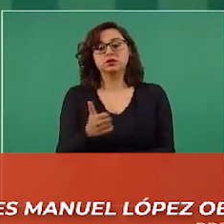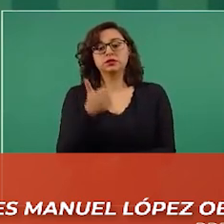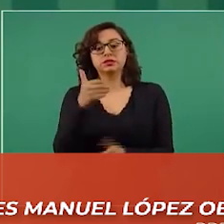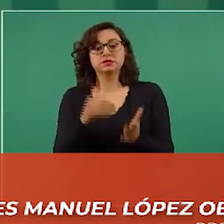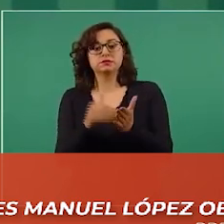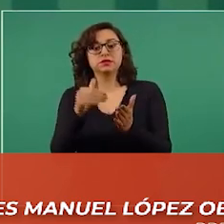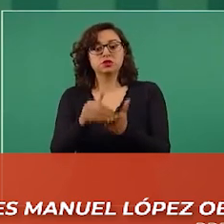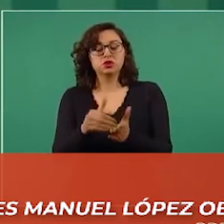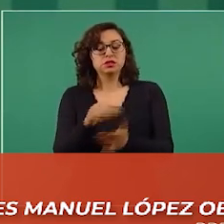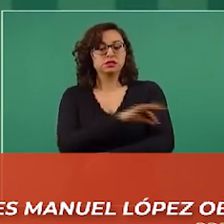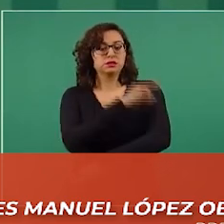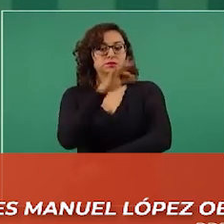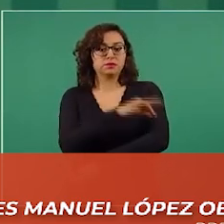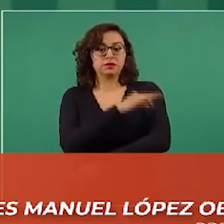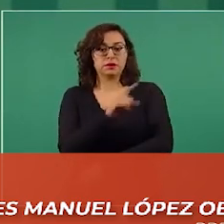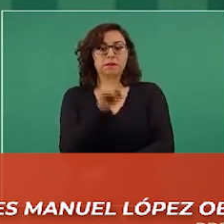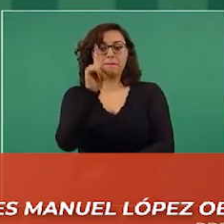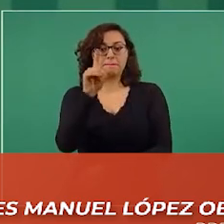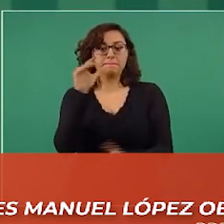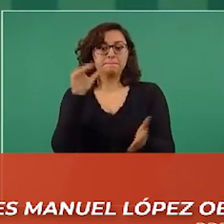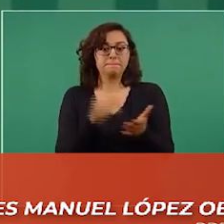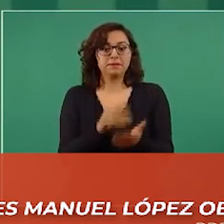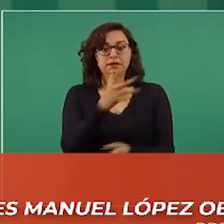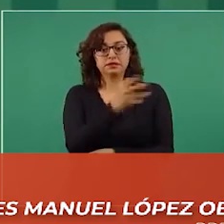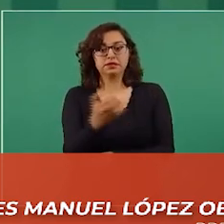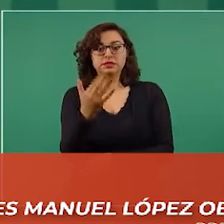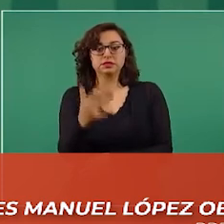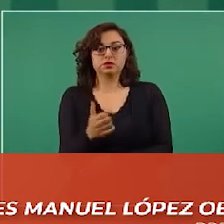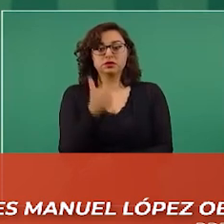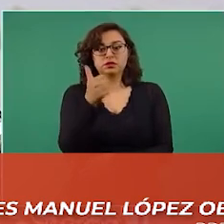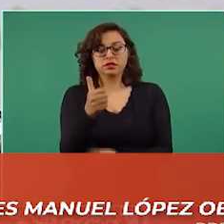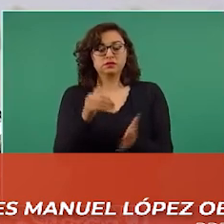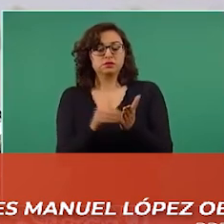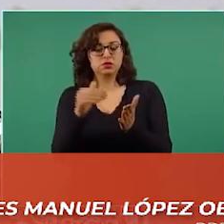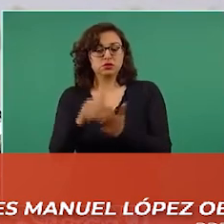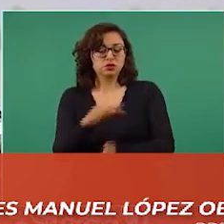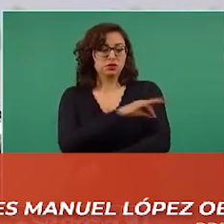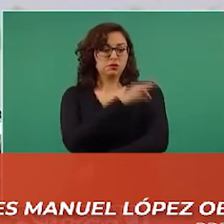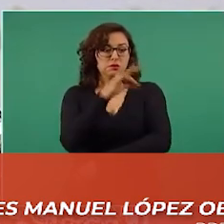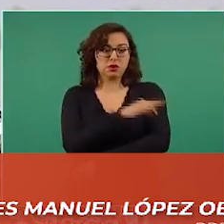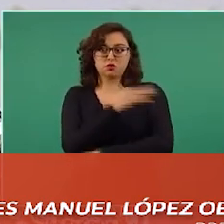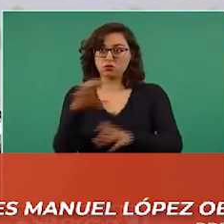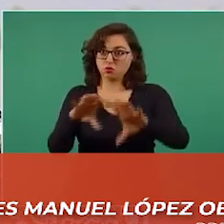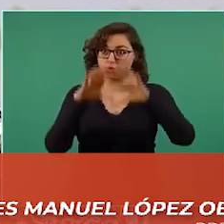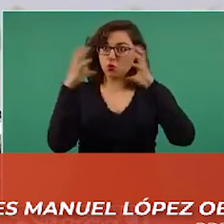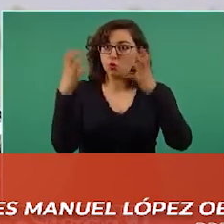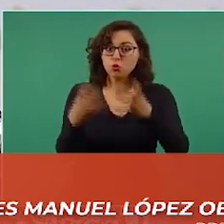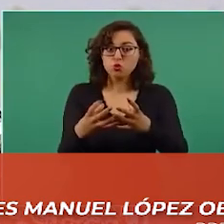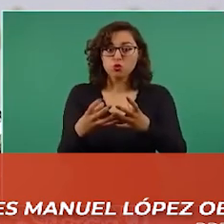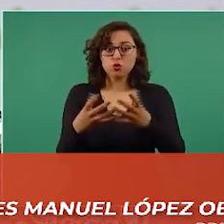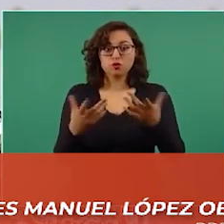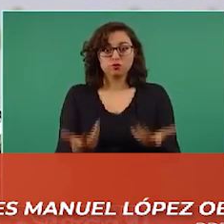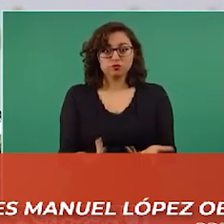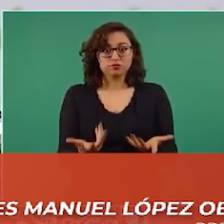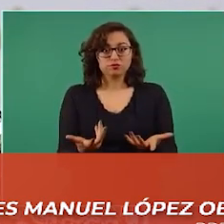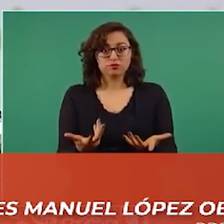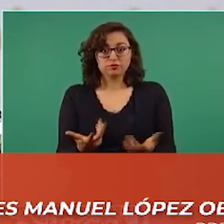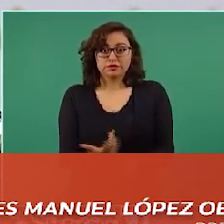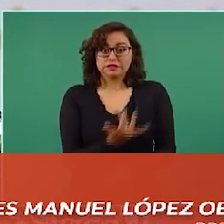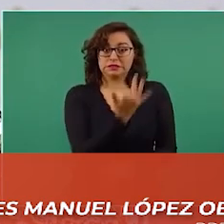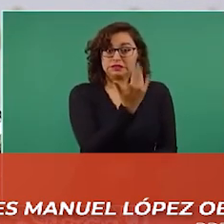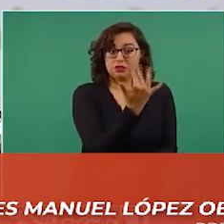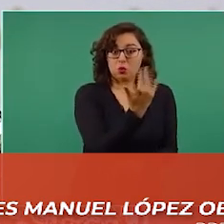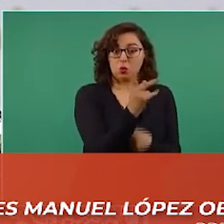vacunas mil quinientas cincuenta y seis millones de vacunas y cincuenta países